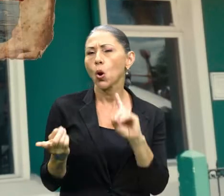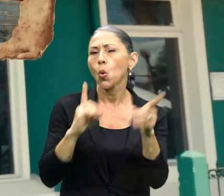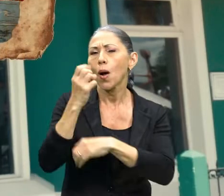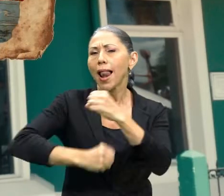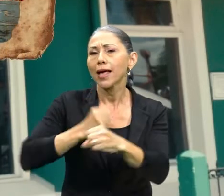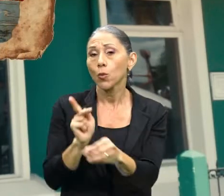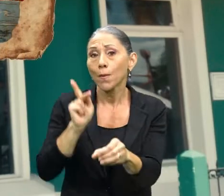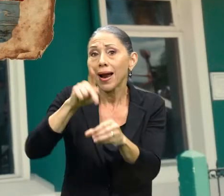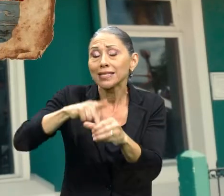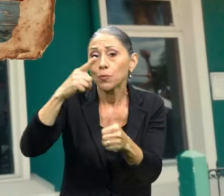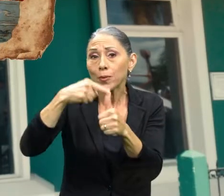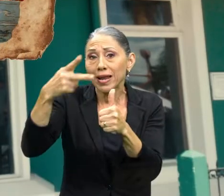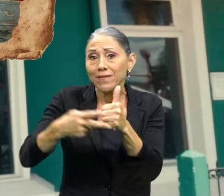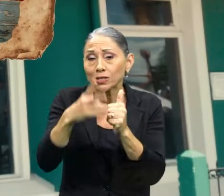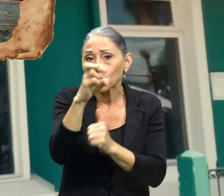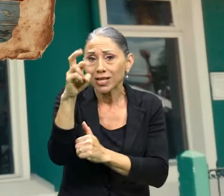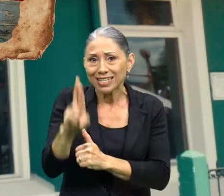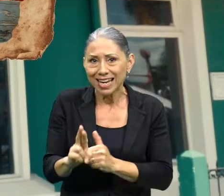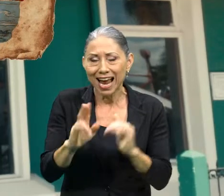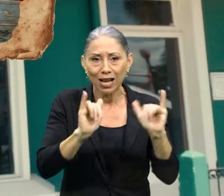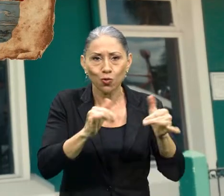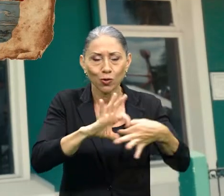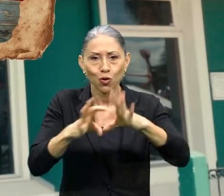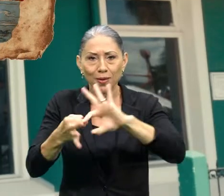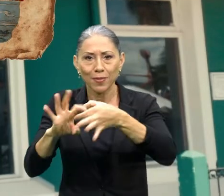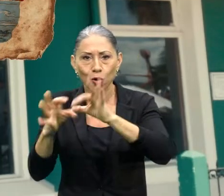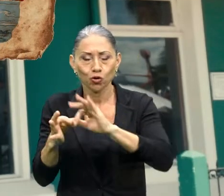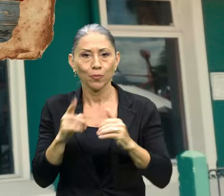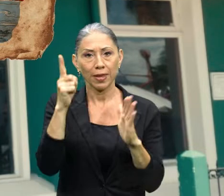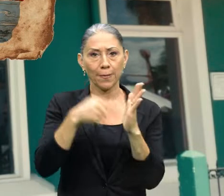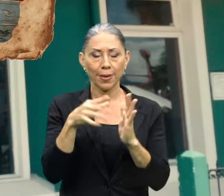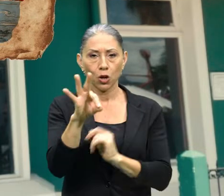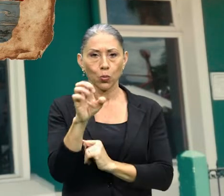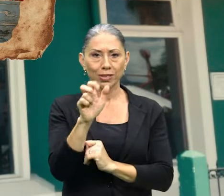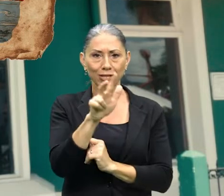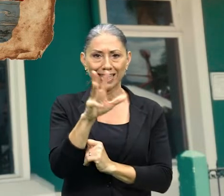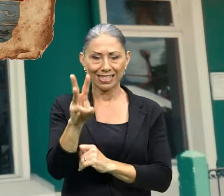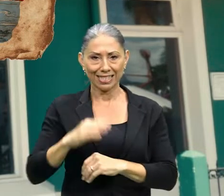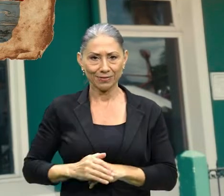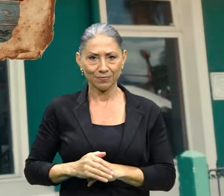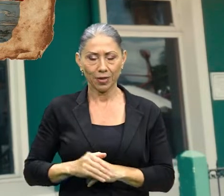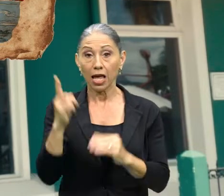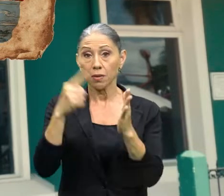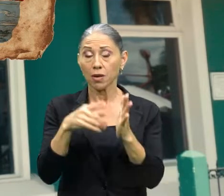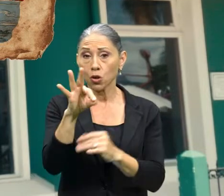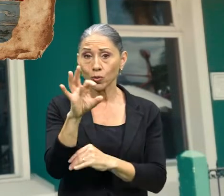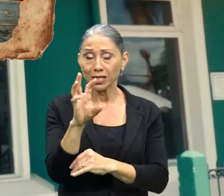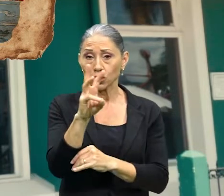año participó por primera vez Costa Rica en los Juegos Olímpicos? ¿En 1936? ¿En